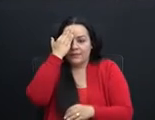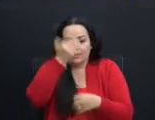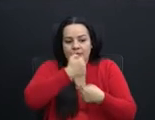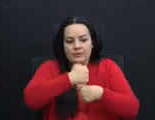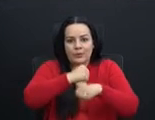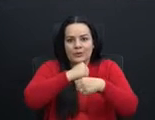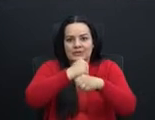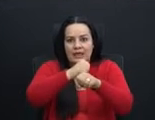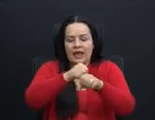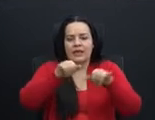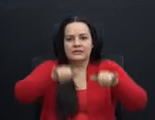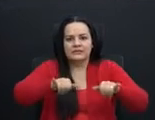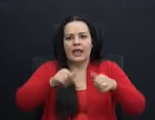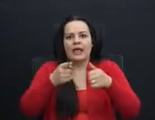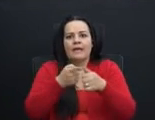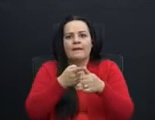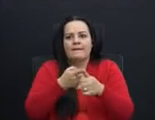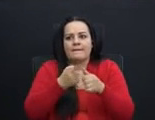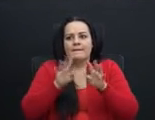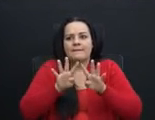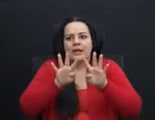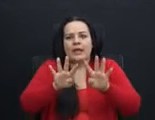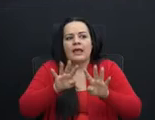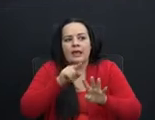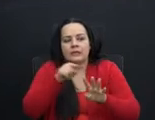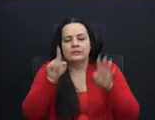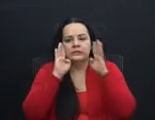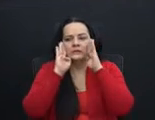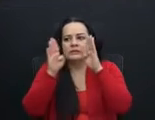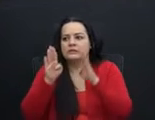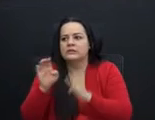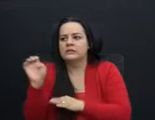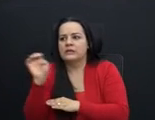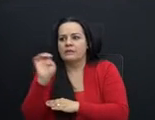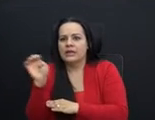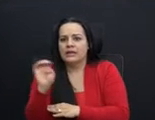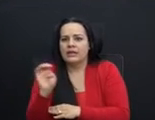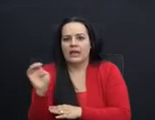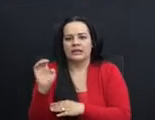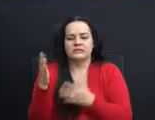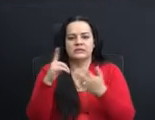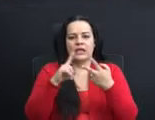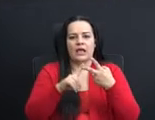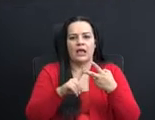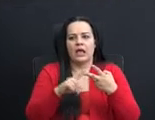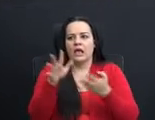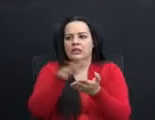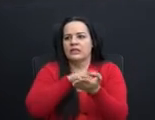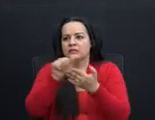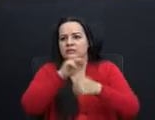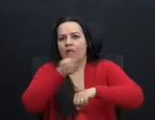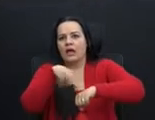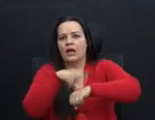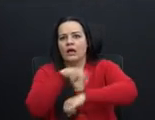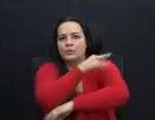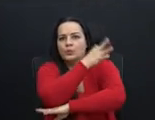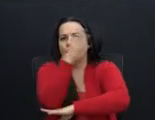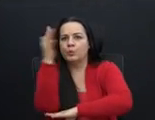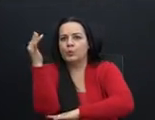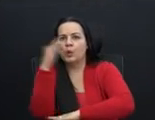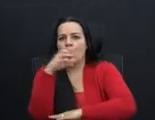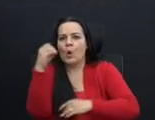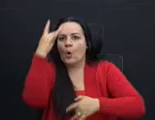locales son los que están en primera línea cuando hay algún tipo de emergencia, llámese desastres naturales, llámese